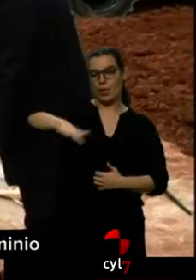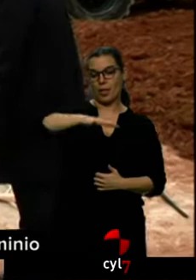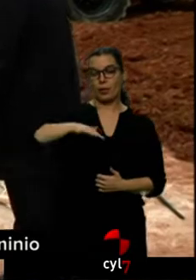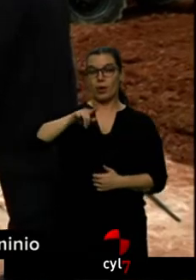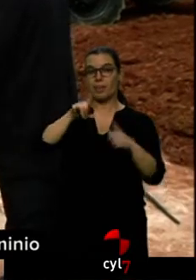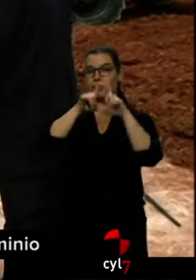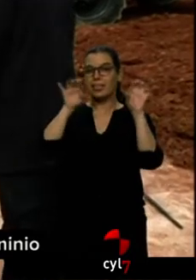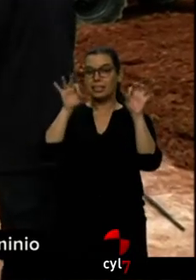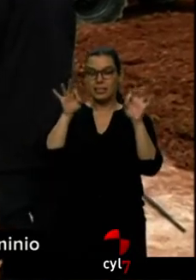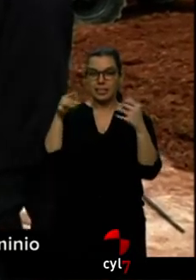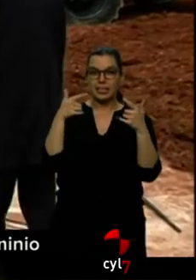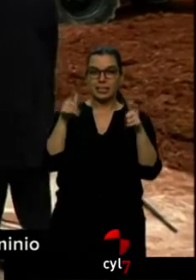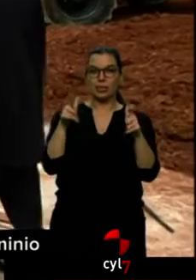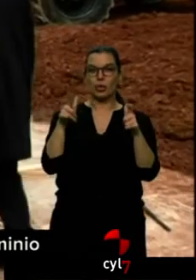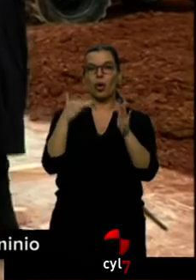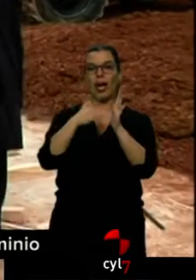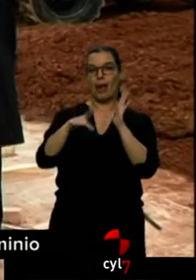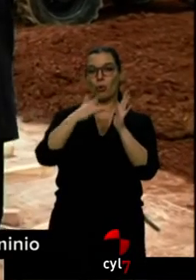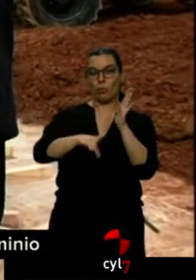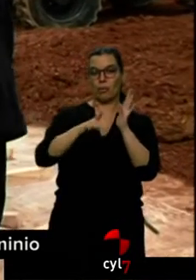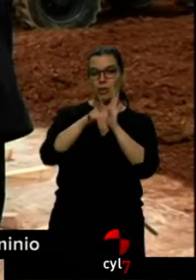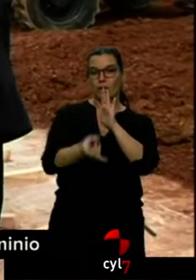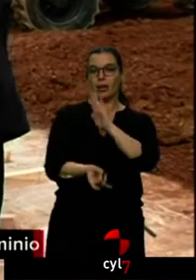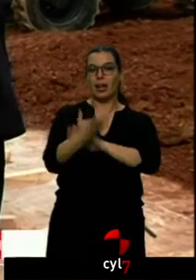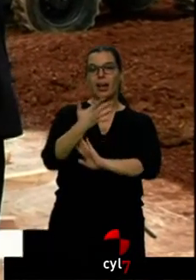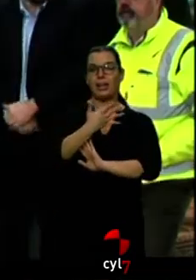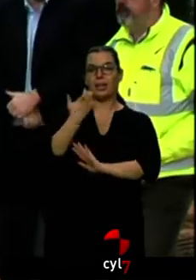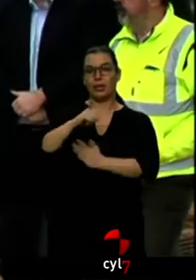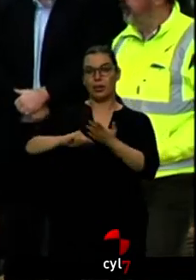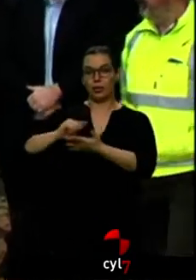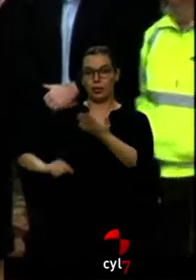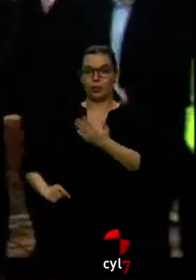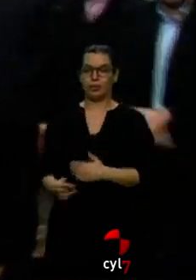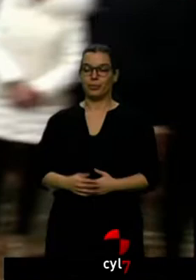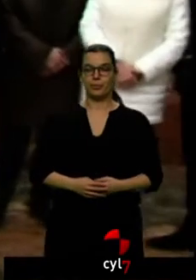empresa dedicada al sector de aluminio que creará 500 puestos de trabajo.